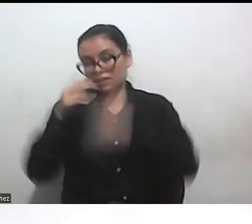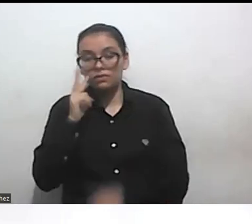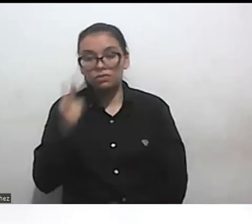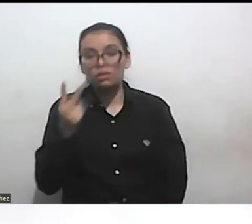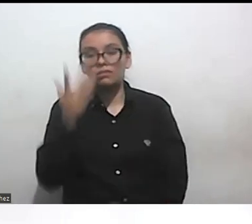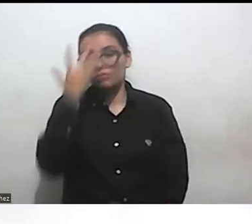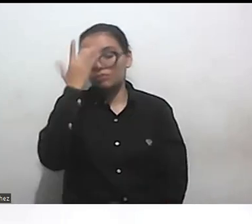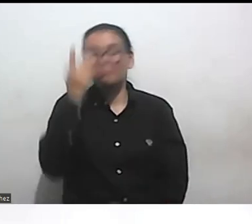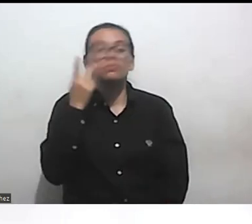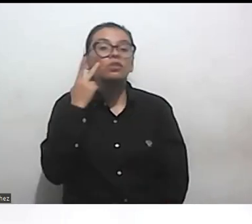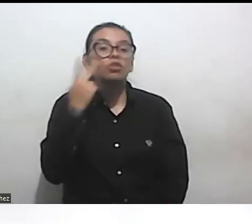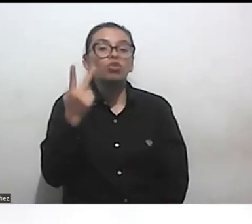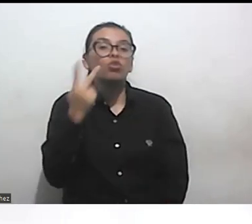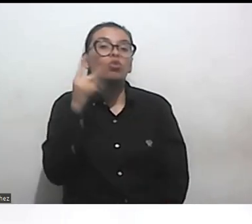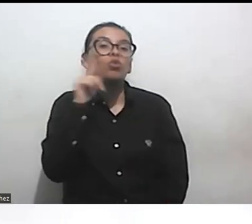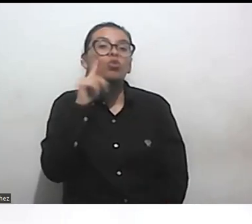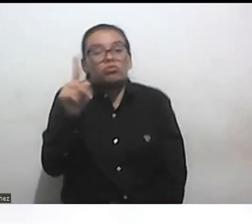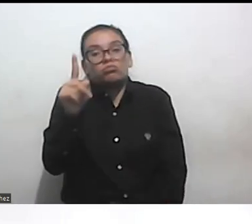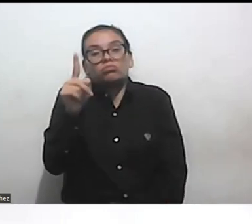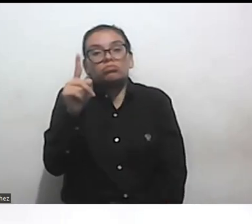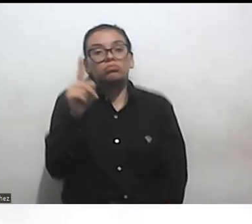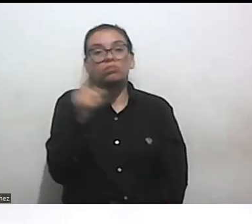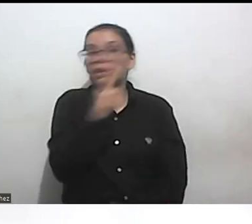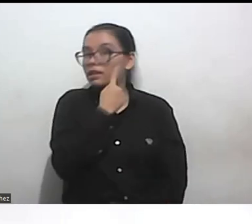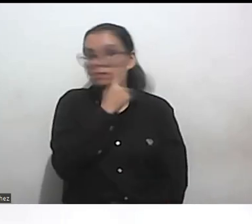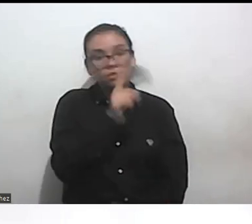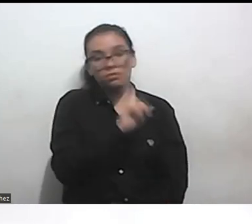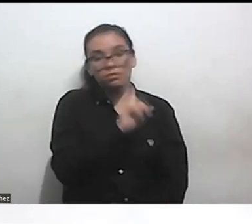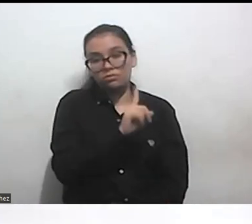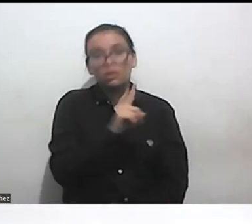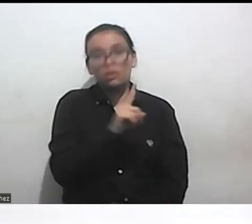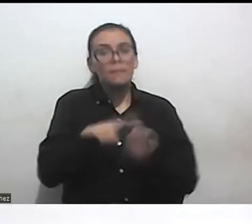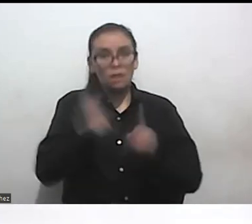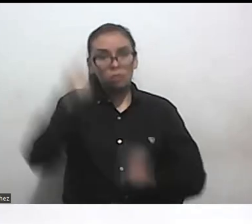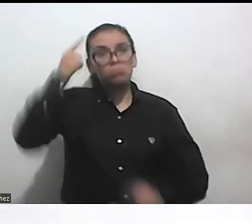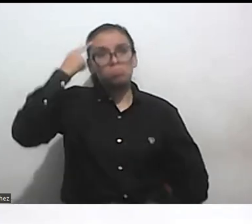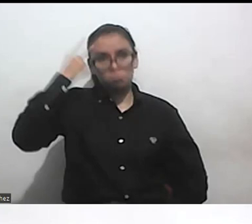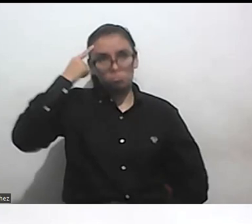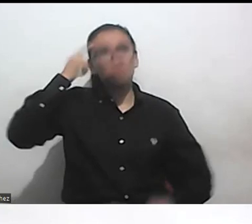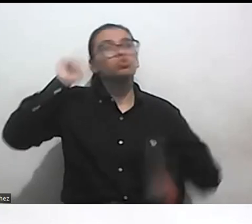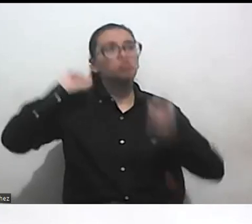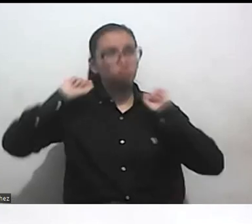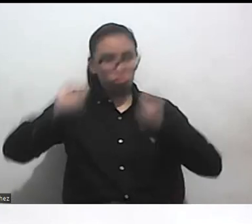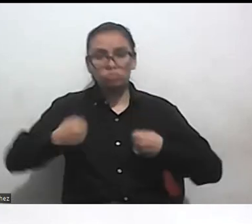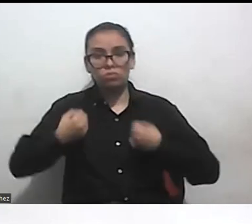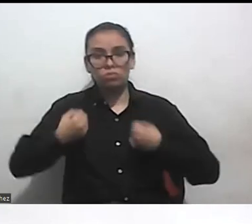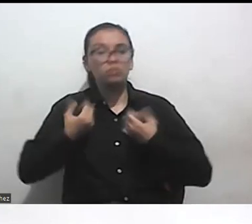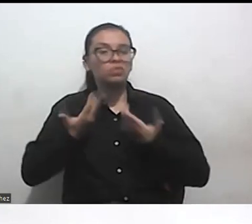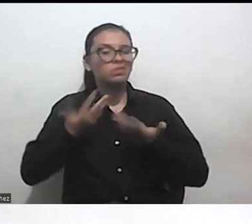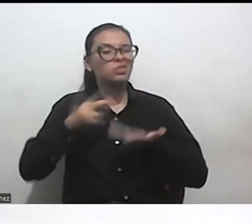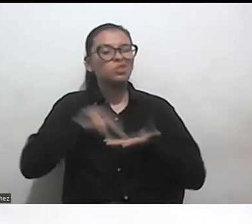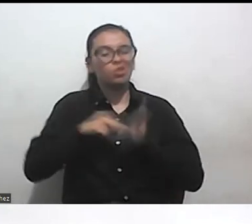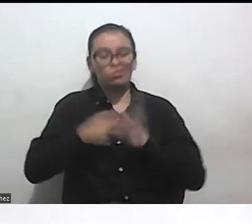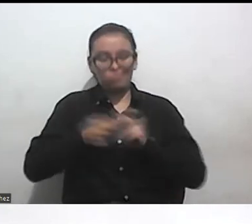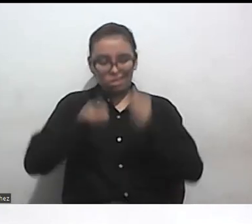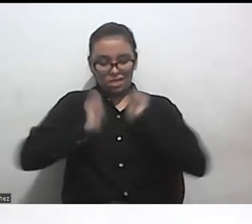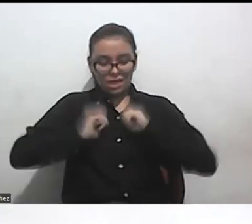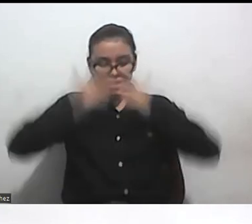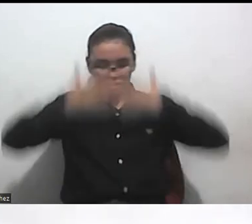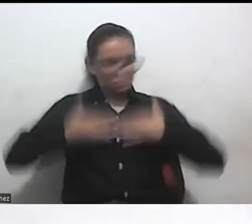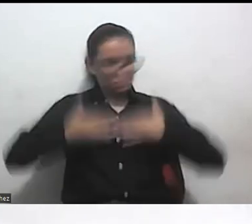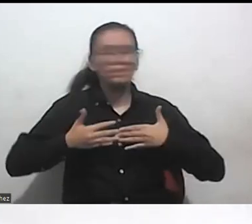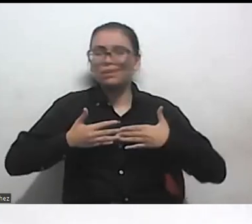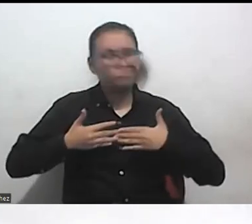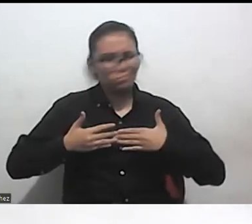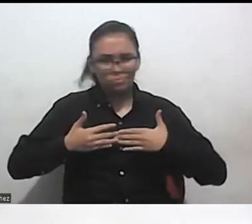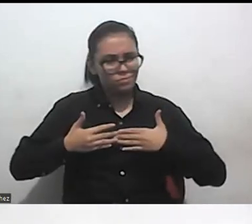sin embargo mis pies y mi cabeza sirven no me considero una persona con discapacidad porque la discapacidad